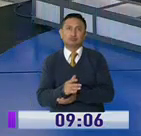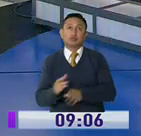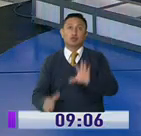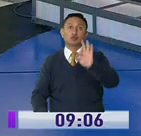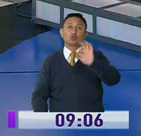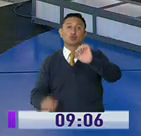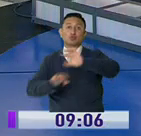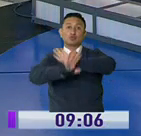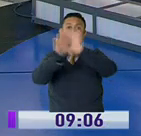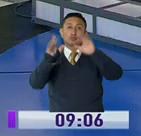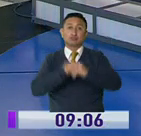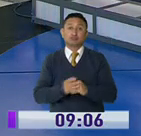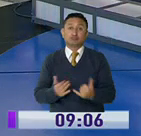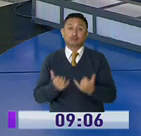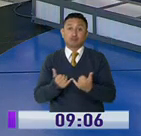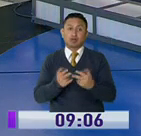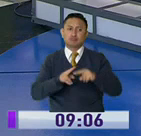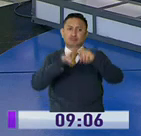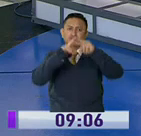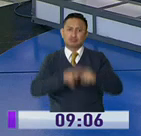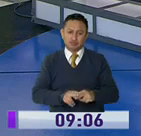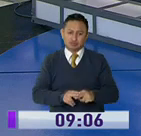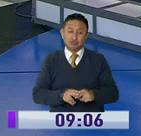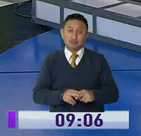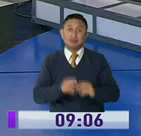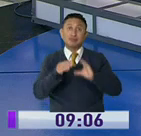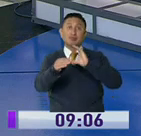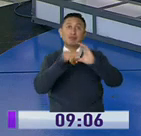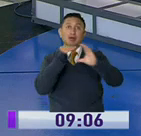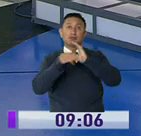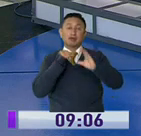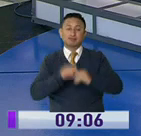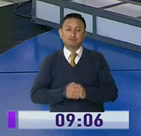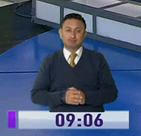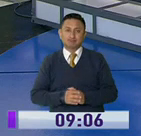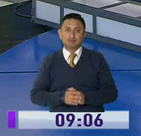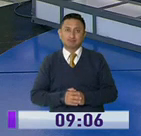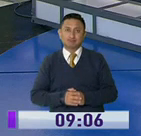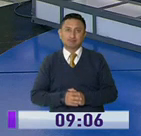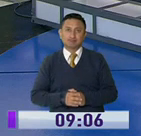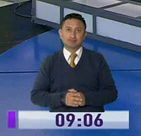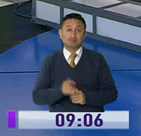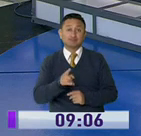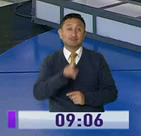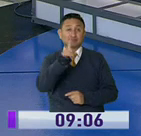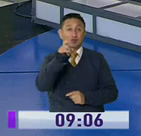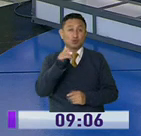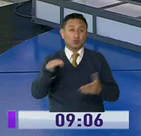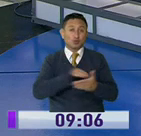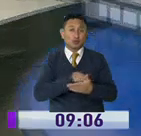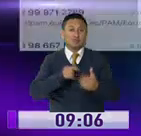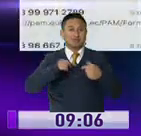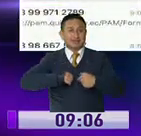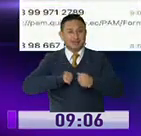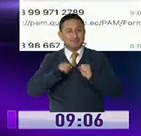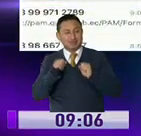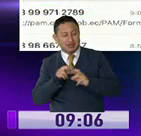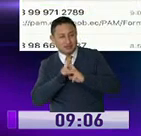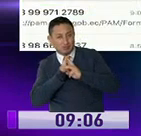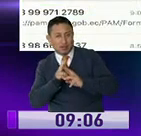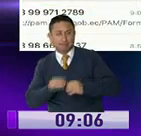.6 en la mañana, tiempo de revisar qué han mandado, Ali. ¿Cómo están? Para ver todas esas inquietudes y nosotros tratar de